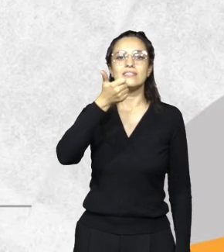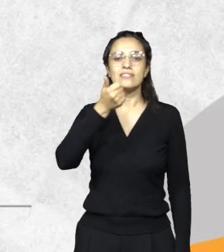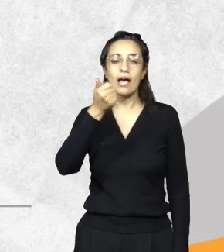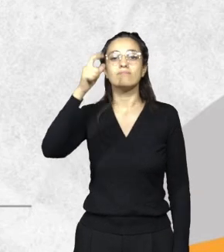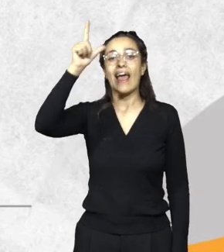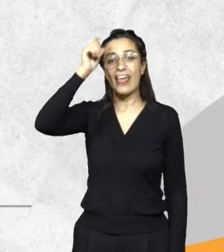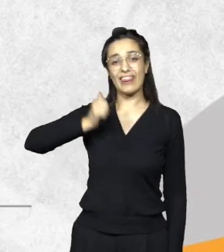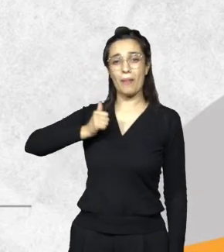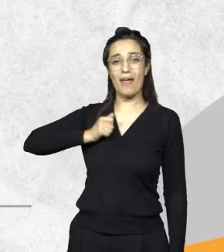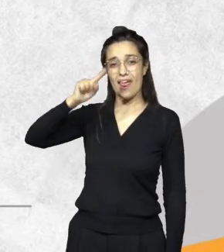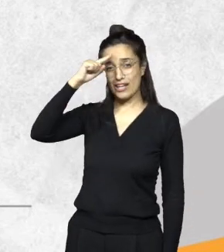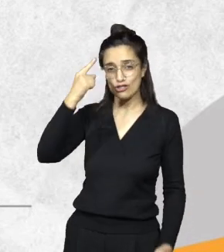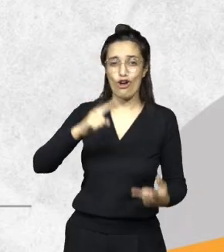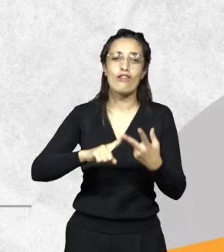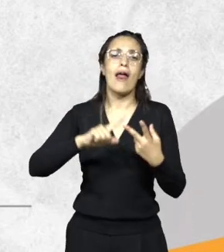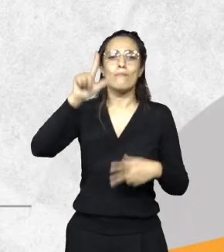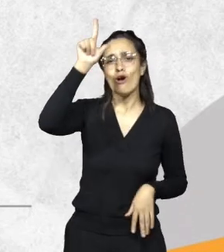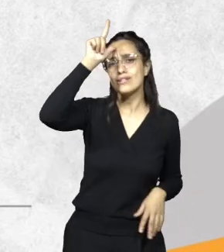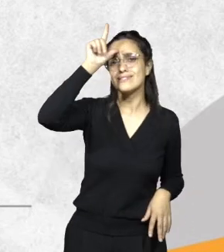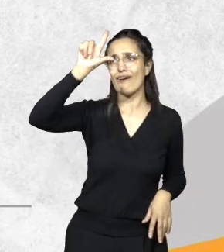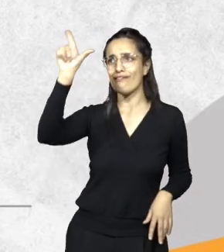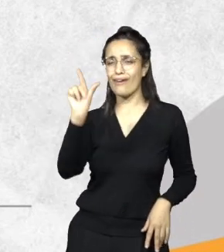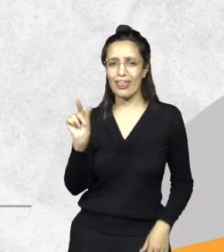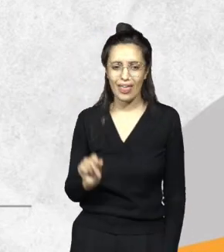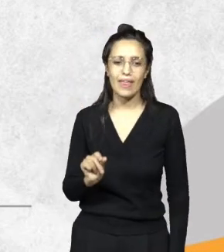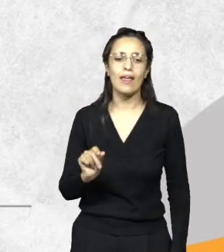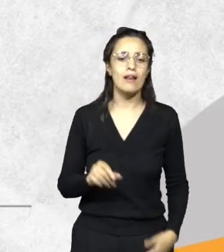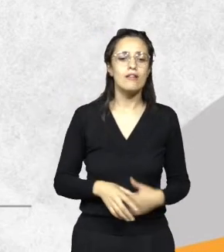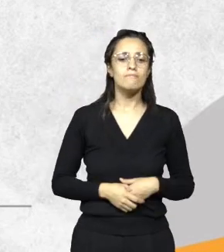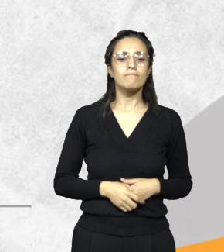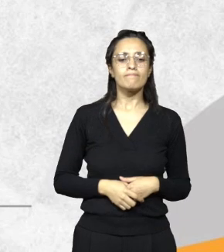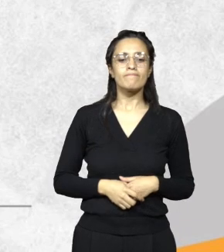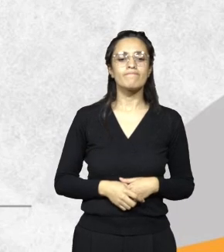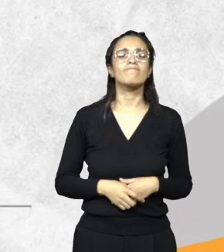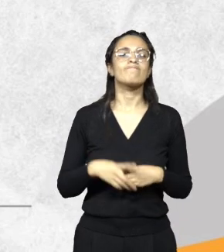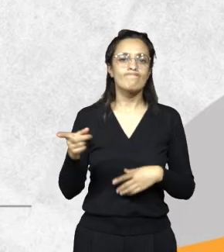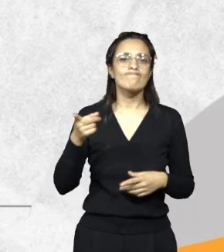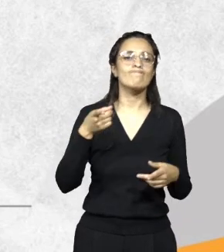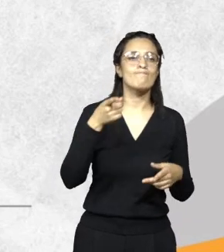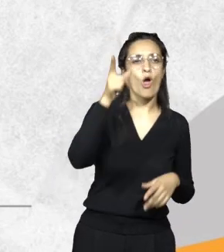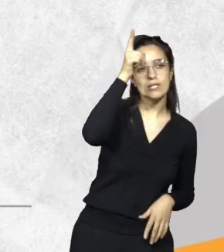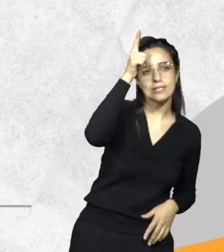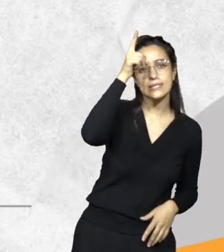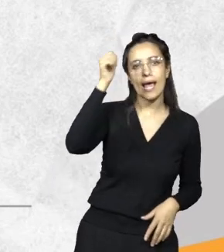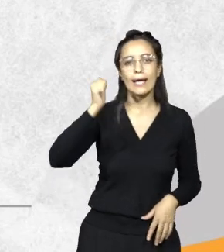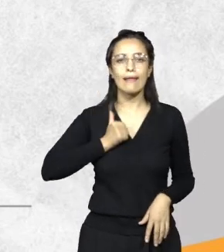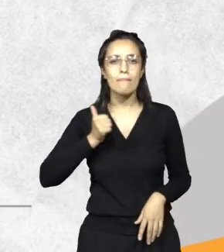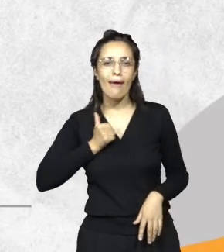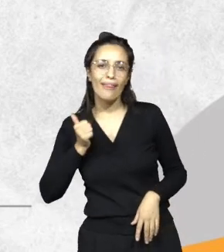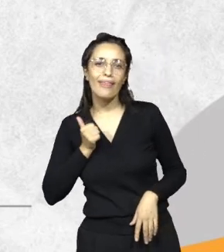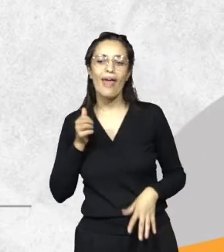Vialidad Nacional, la Policía Federal, sobre todo con la policía, Gendarmería, la patrulla,